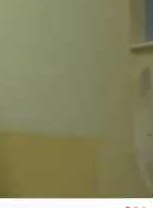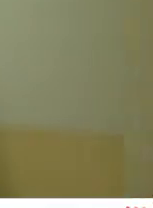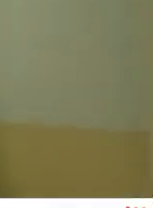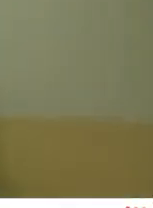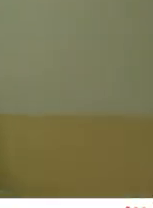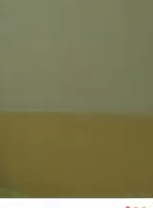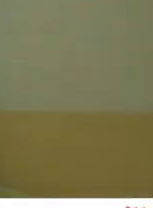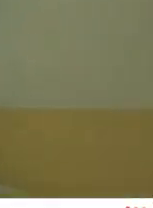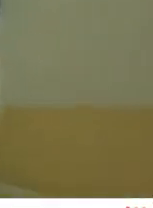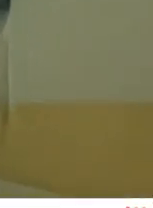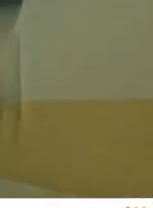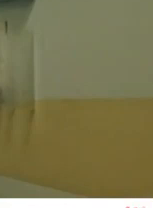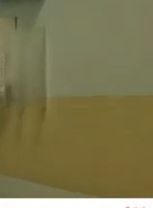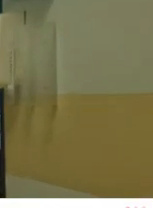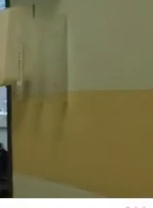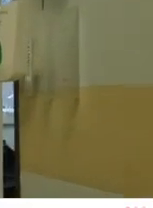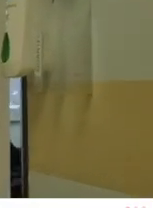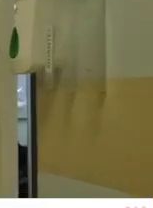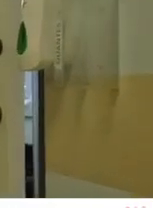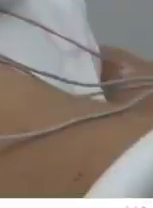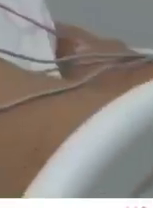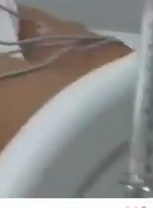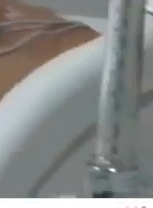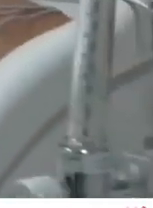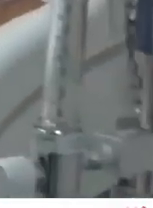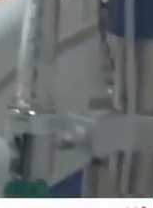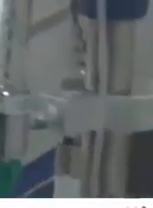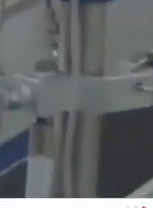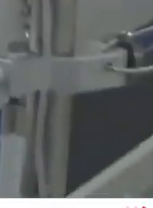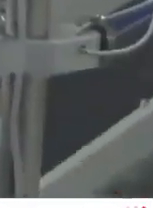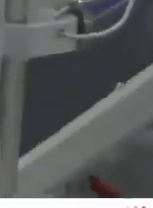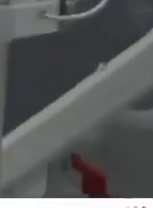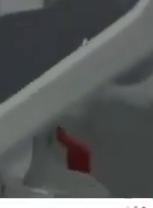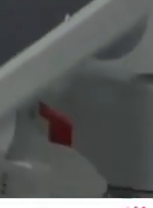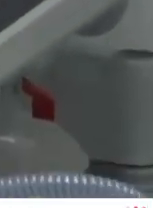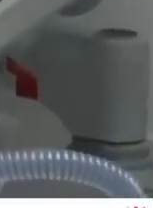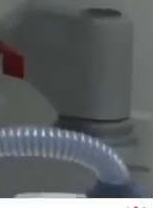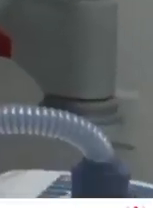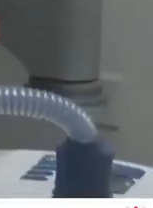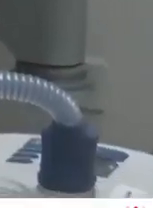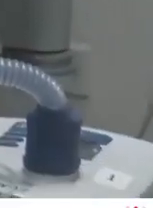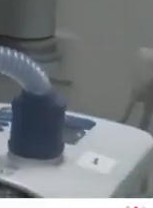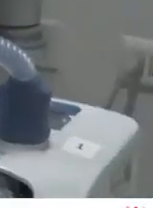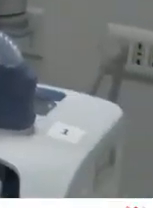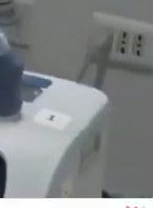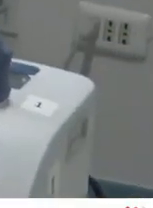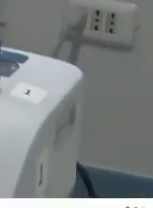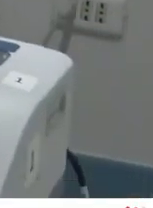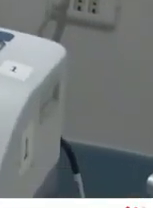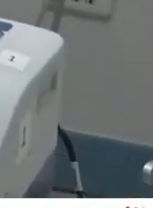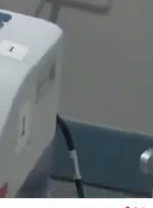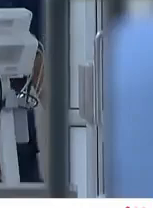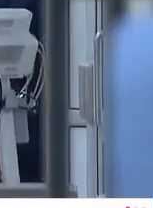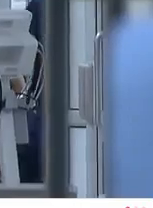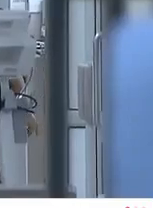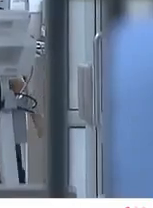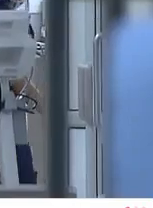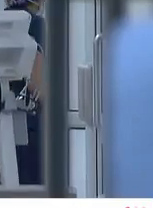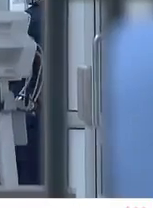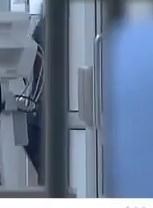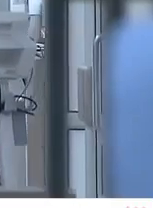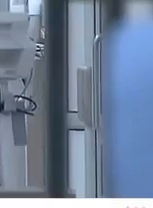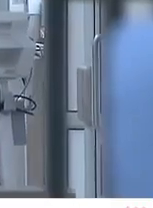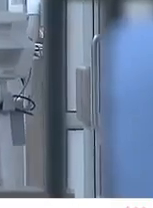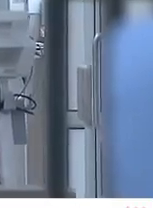testeando todos los pasajeros de ese avión de todas maneras de todos los contactos los contactos de los contactos decía ahí la autoridad sanitaria y hasta ahora